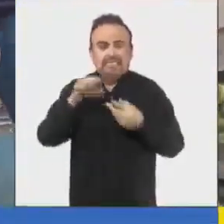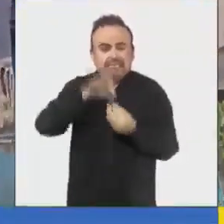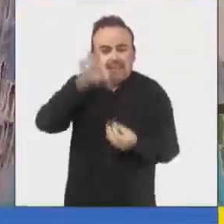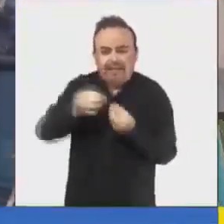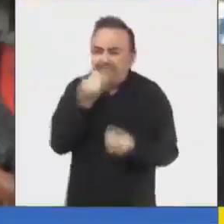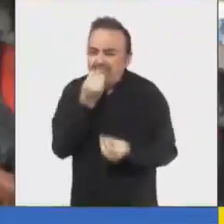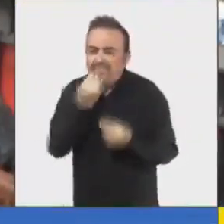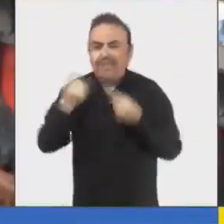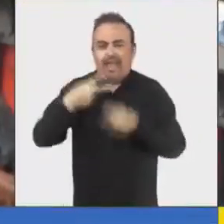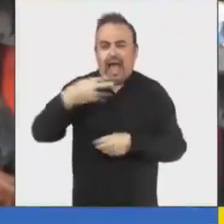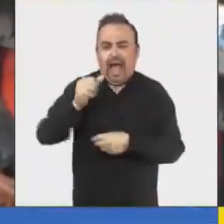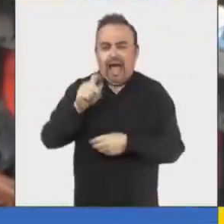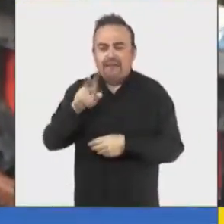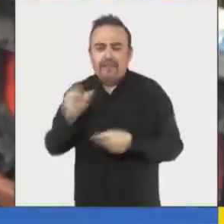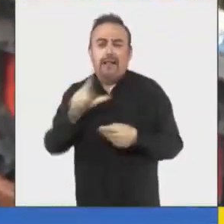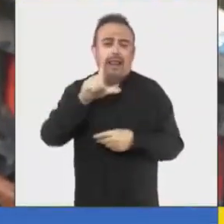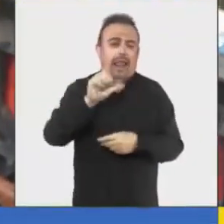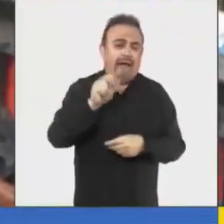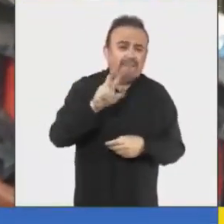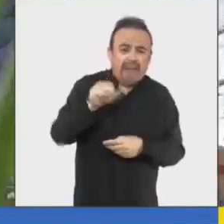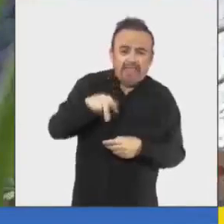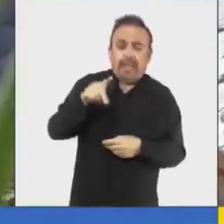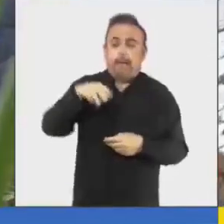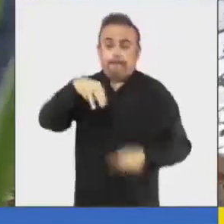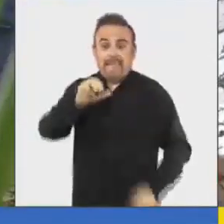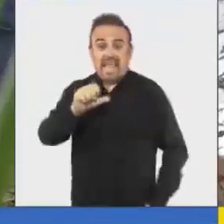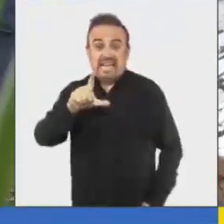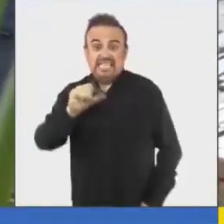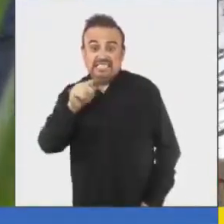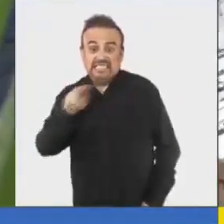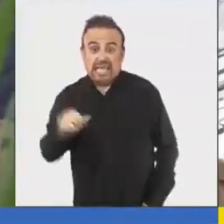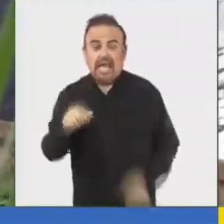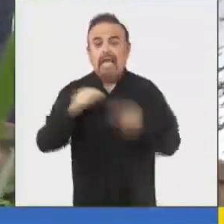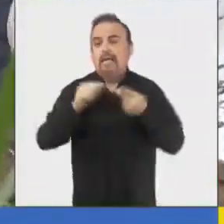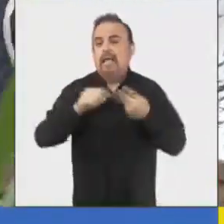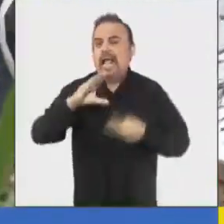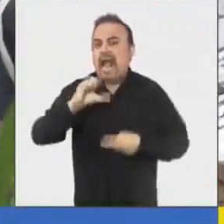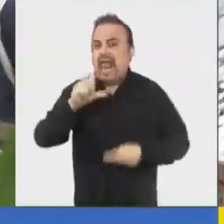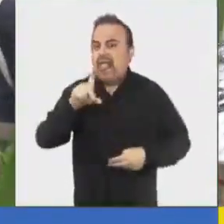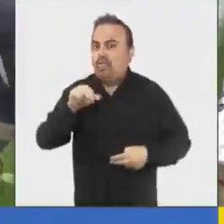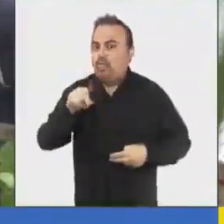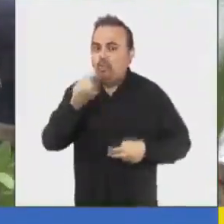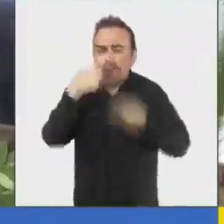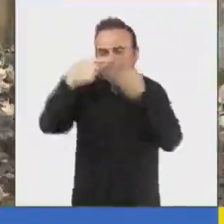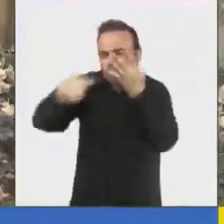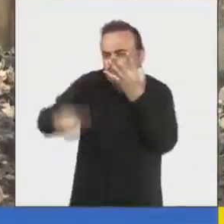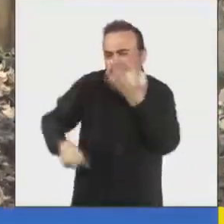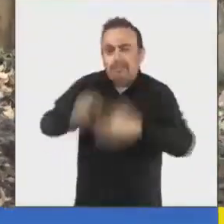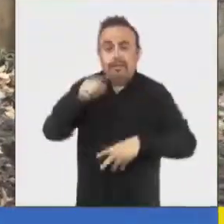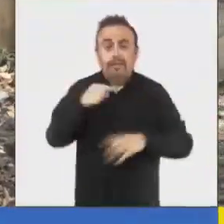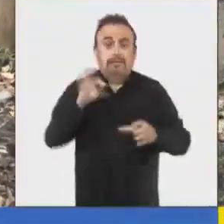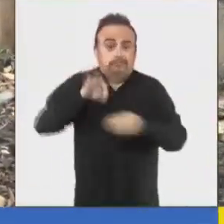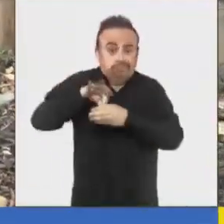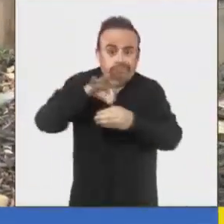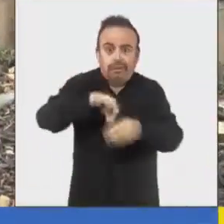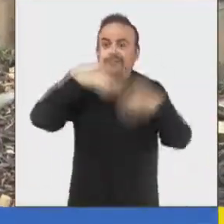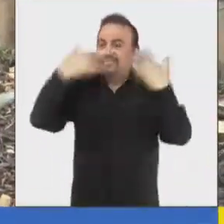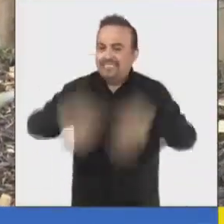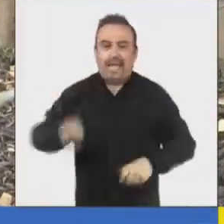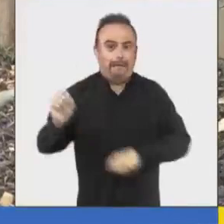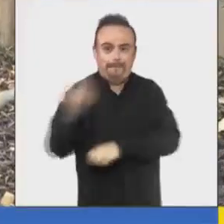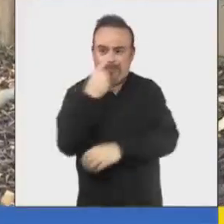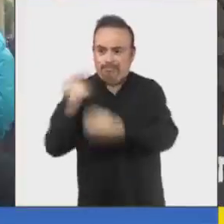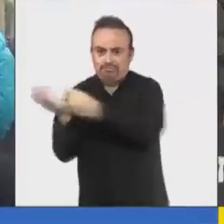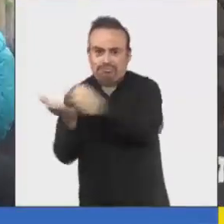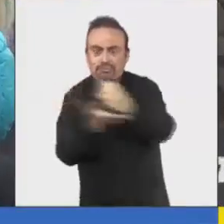perejil, habas, lavanda, beliza, ruda y caléndula son parte de las especies que aquí se cultiva. Y ya se hizo la primera